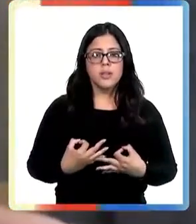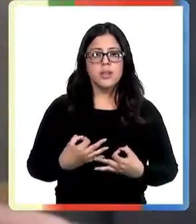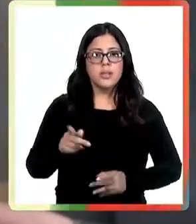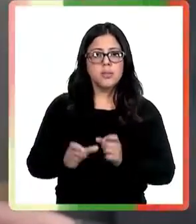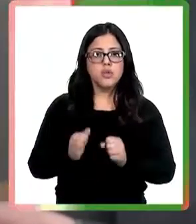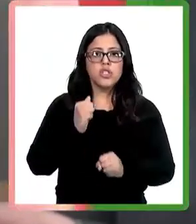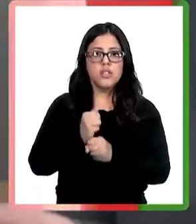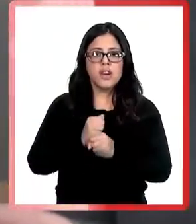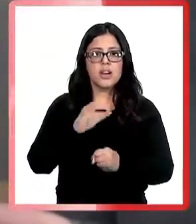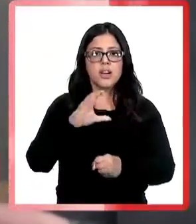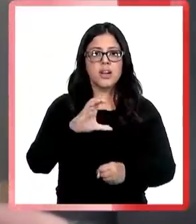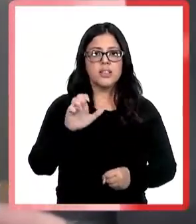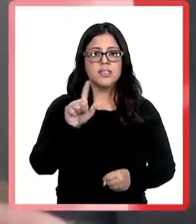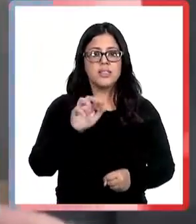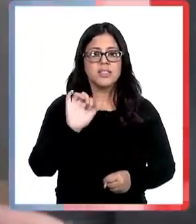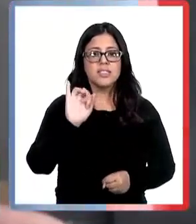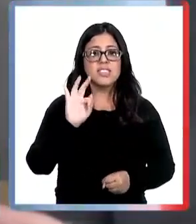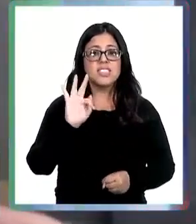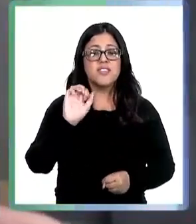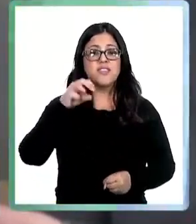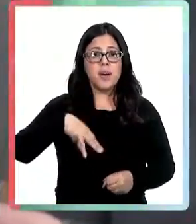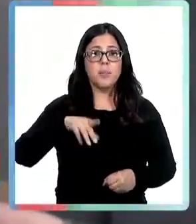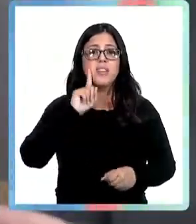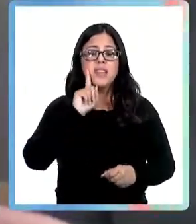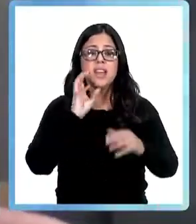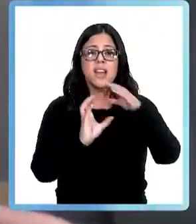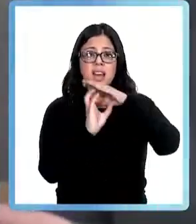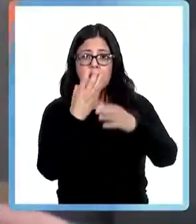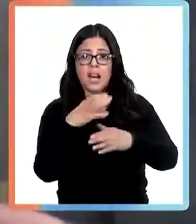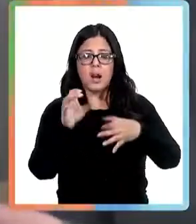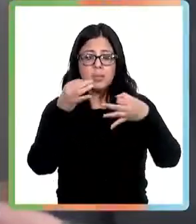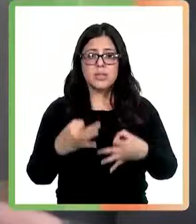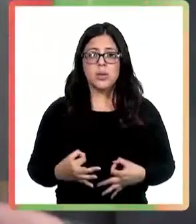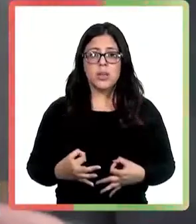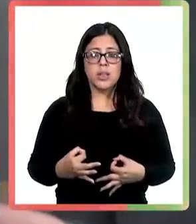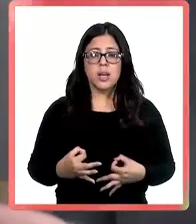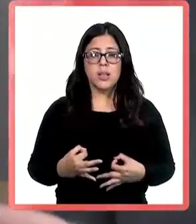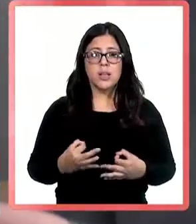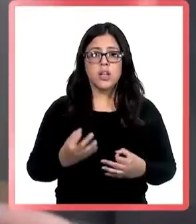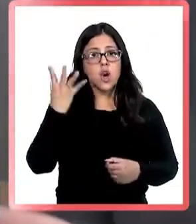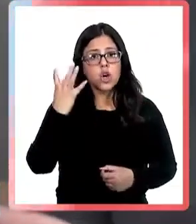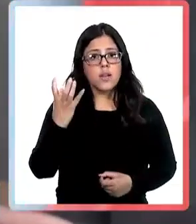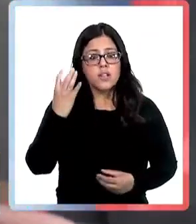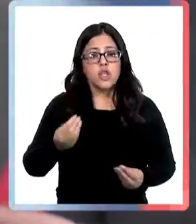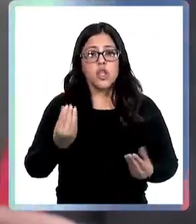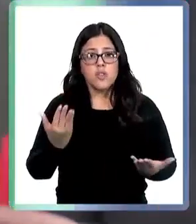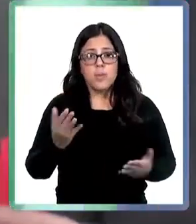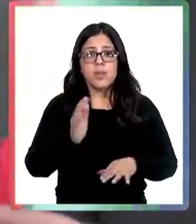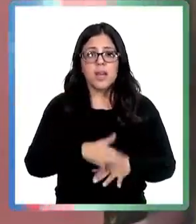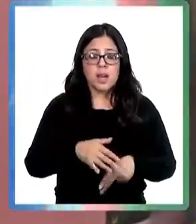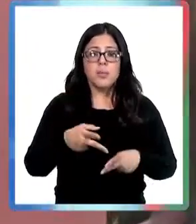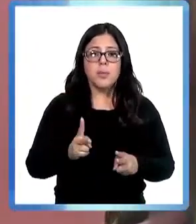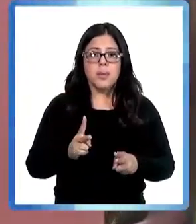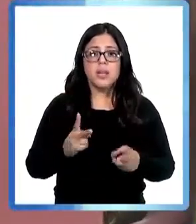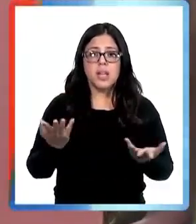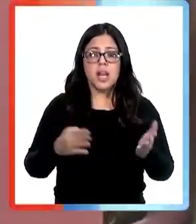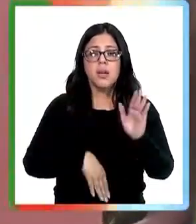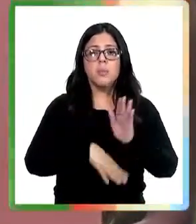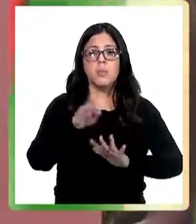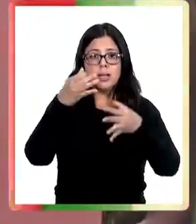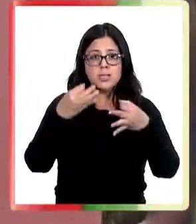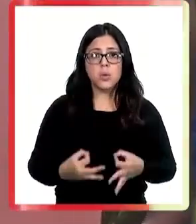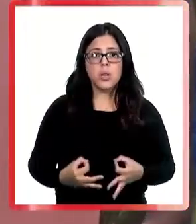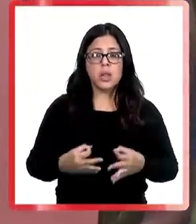trabajadores de nuestro CESFAM de poder instalar cámaras de seguridad con grabación obviamente que nos permitiría dar mucho mayor